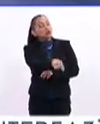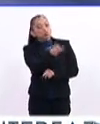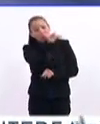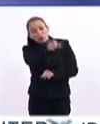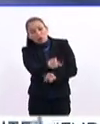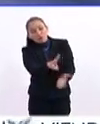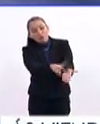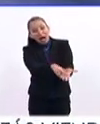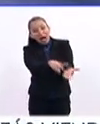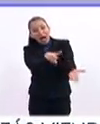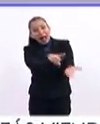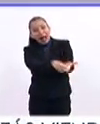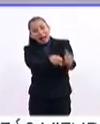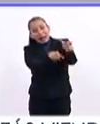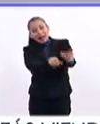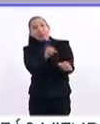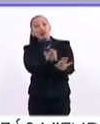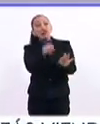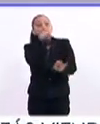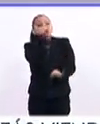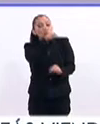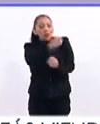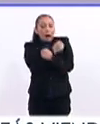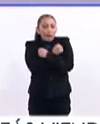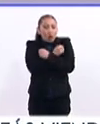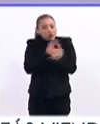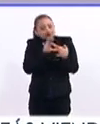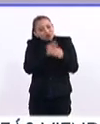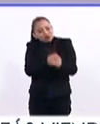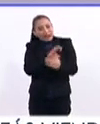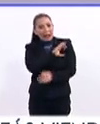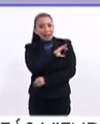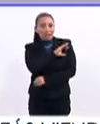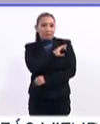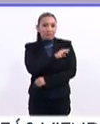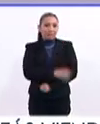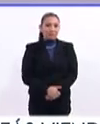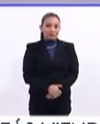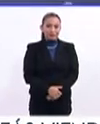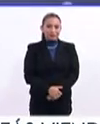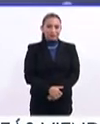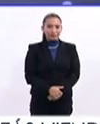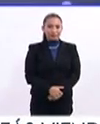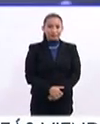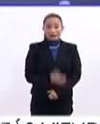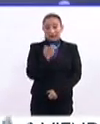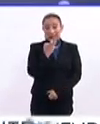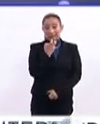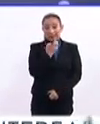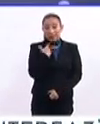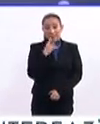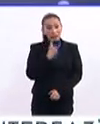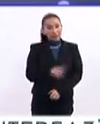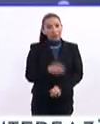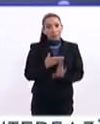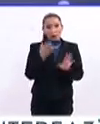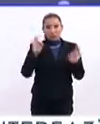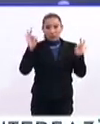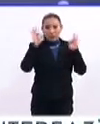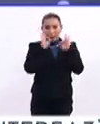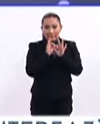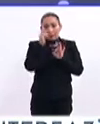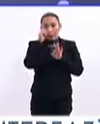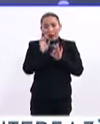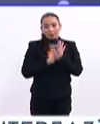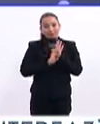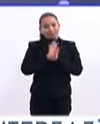eres más que todo eso. Lo importante es nuestro amor, nuestro cariño. Sí, pues es un rasgo sin duda alguna muy importante